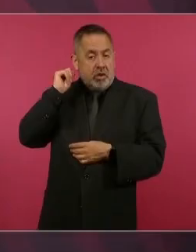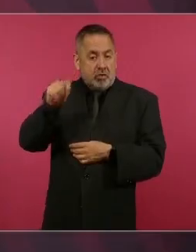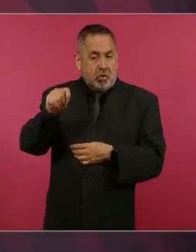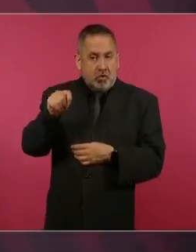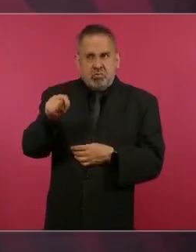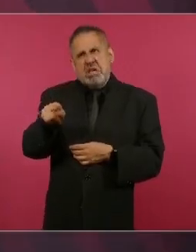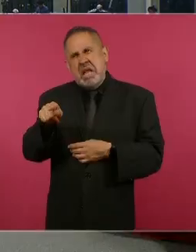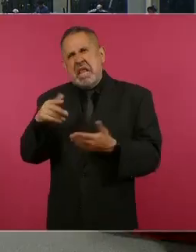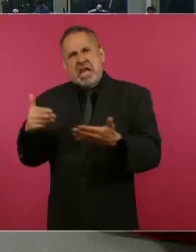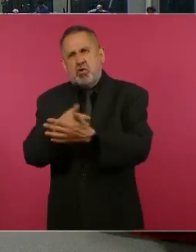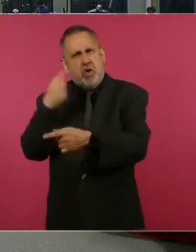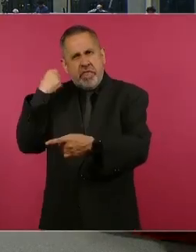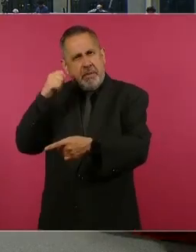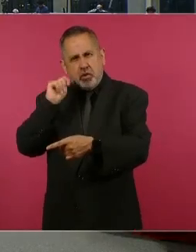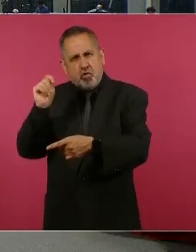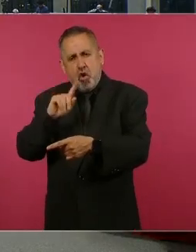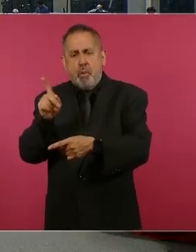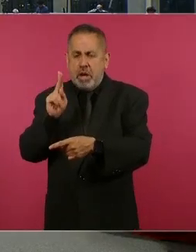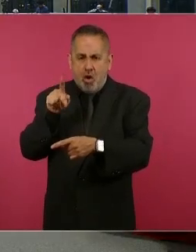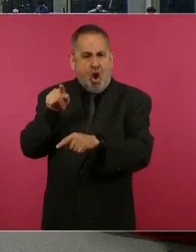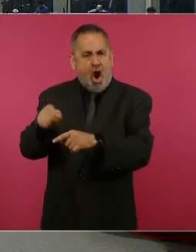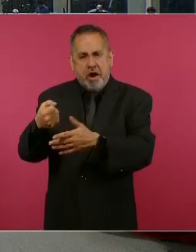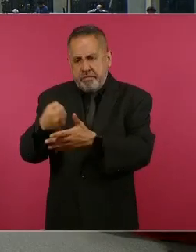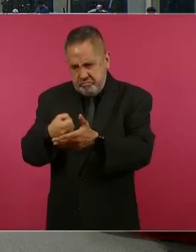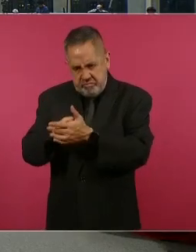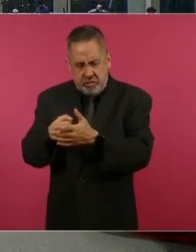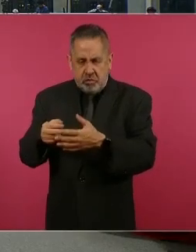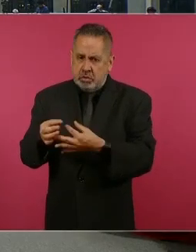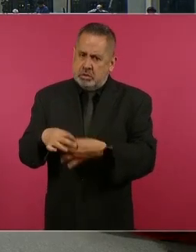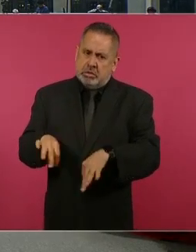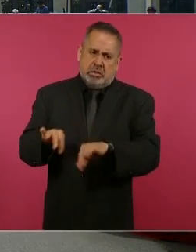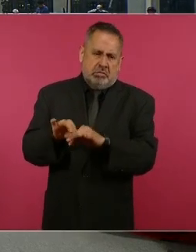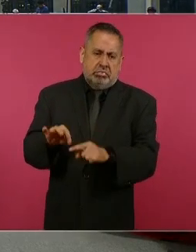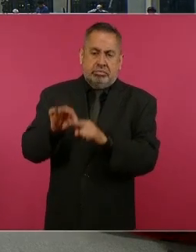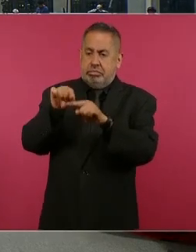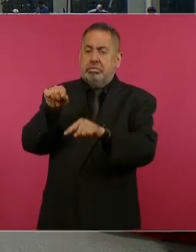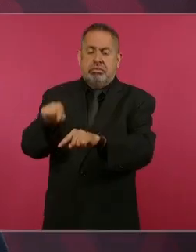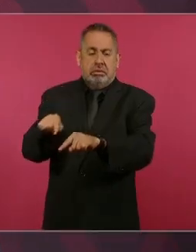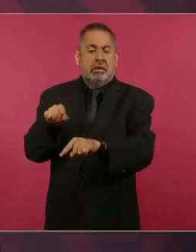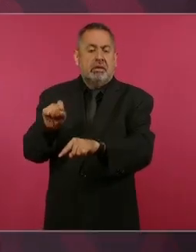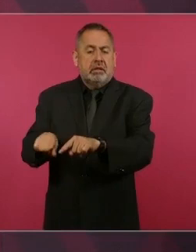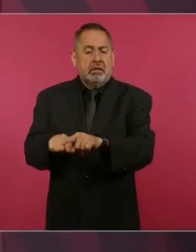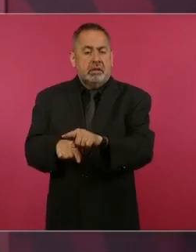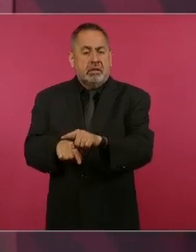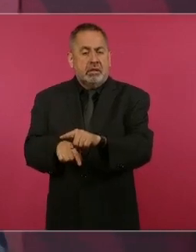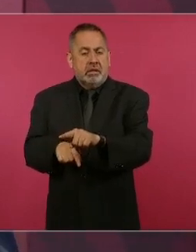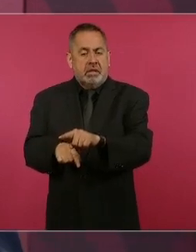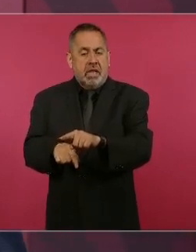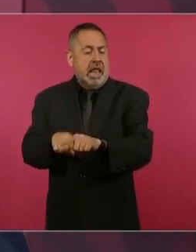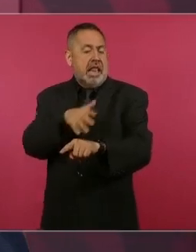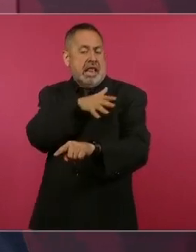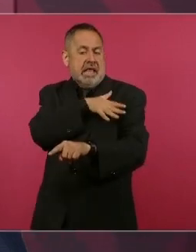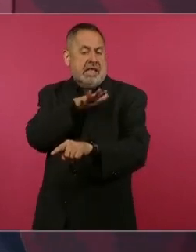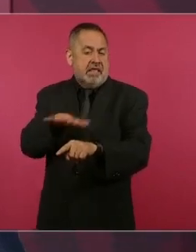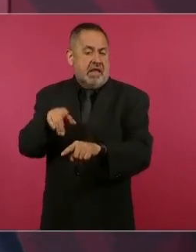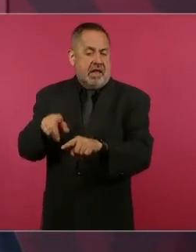aunque no era tabasqueño, pero fue importantísimo, el general